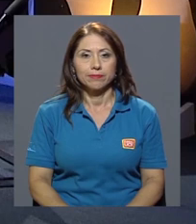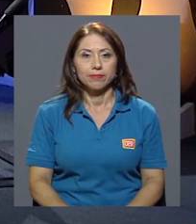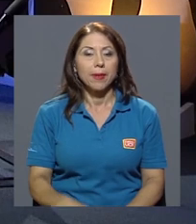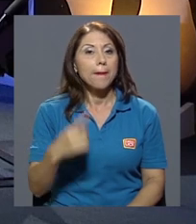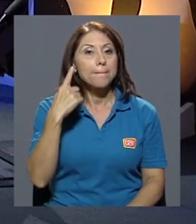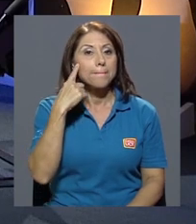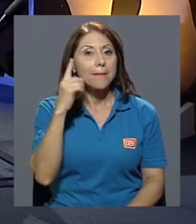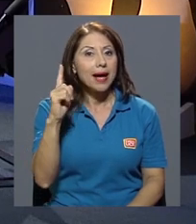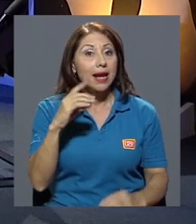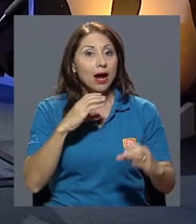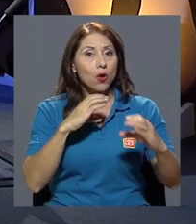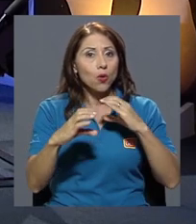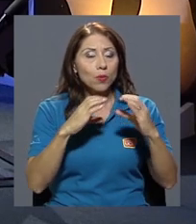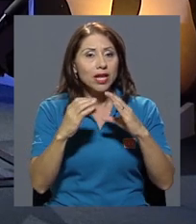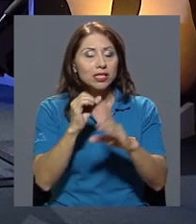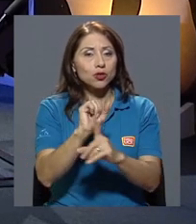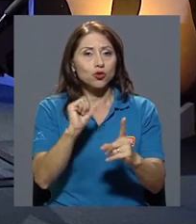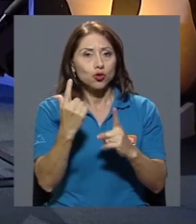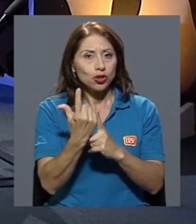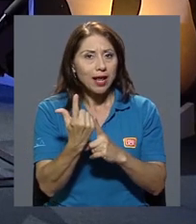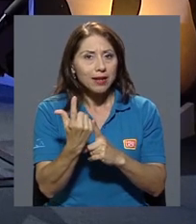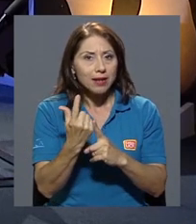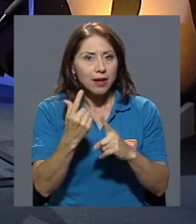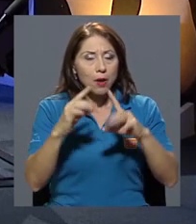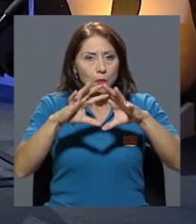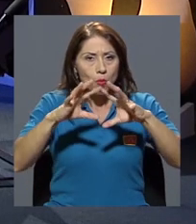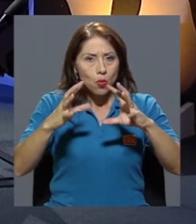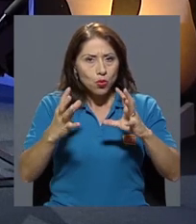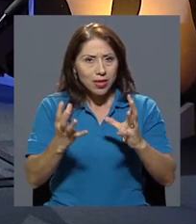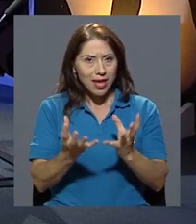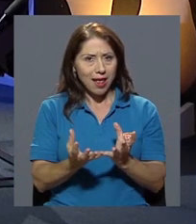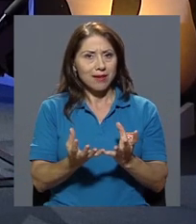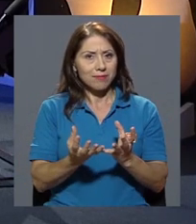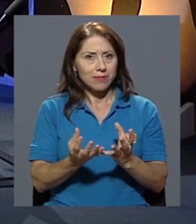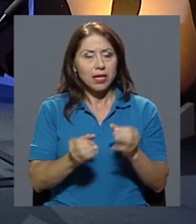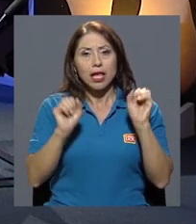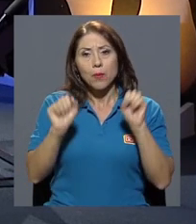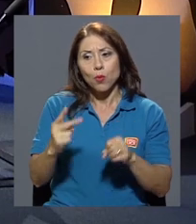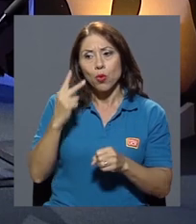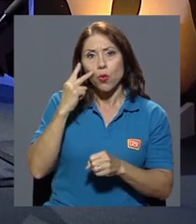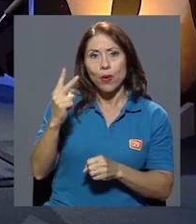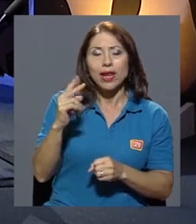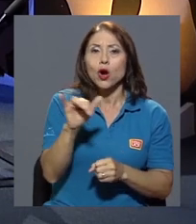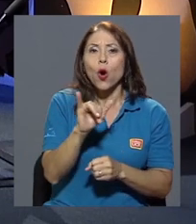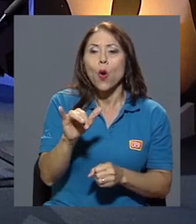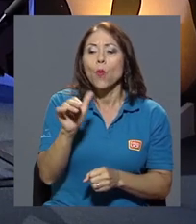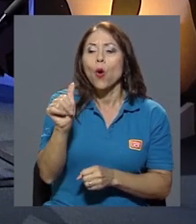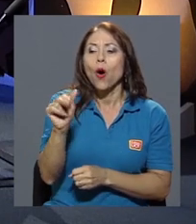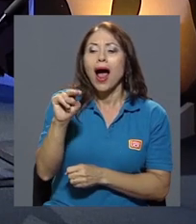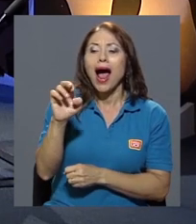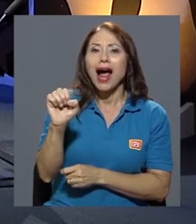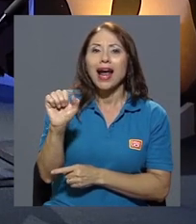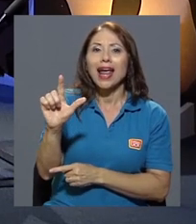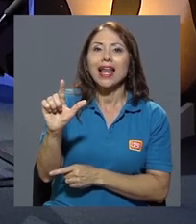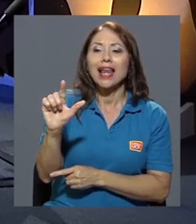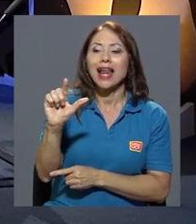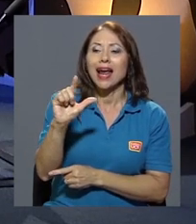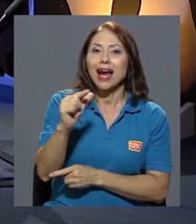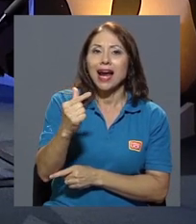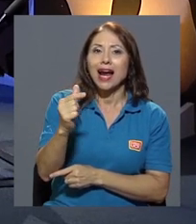Para la comunicación social mundial que pudo ver como Ángel Gaona era